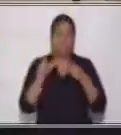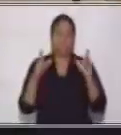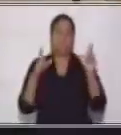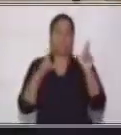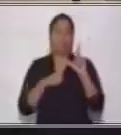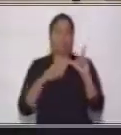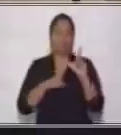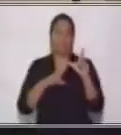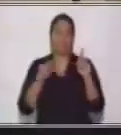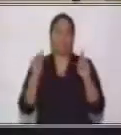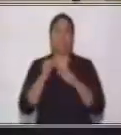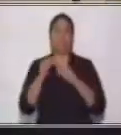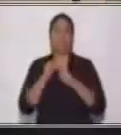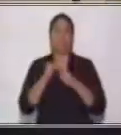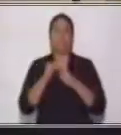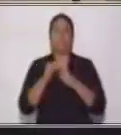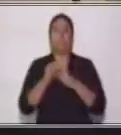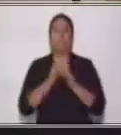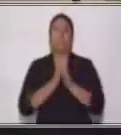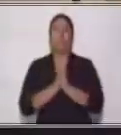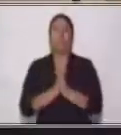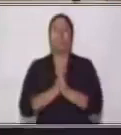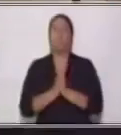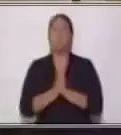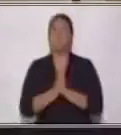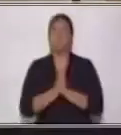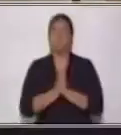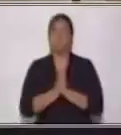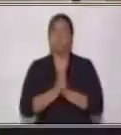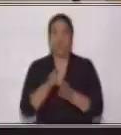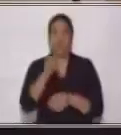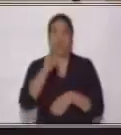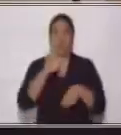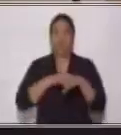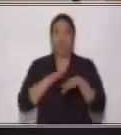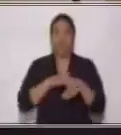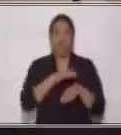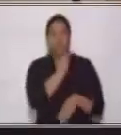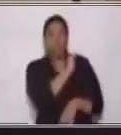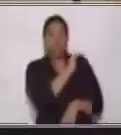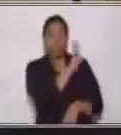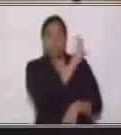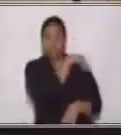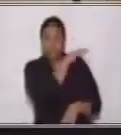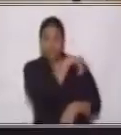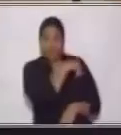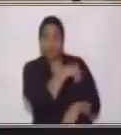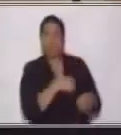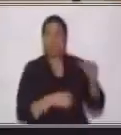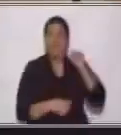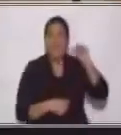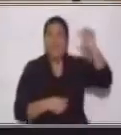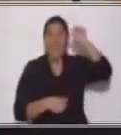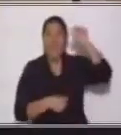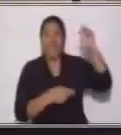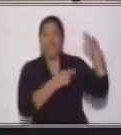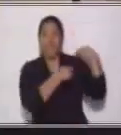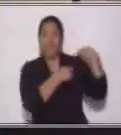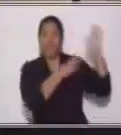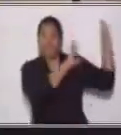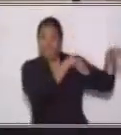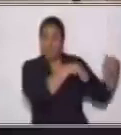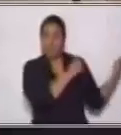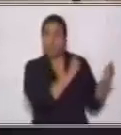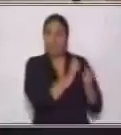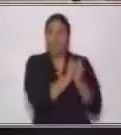palabras. Por favor, te pido que llames a un adulto responsable, que esté contigo, para que juguemos y hagamos